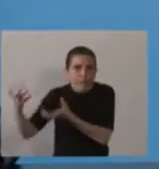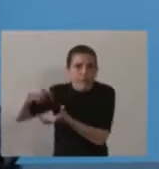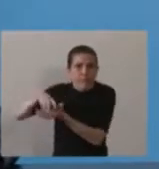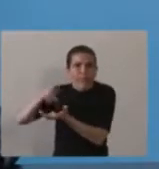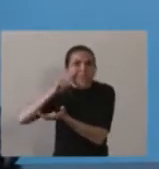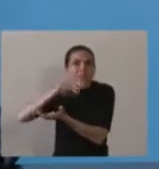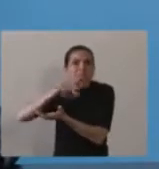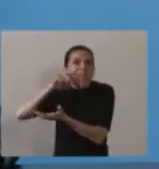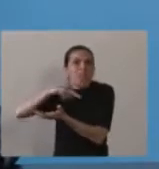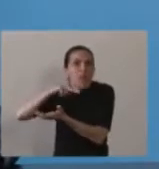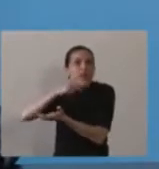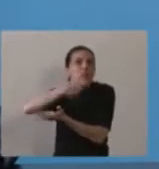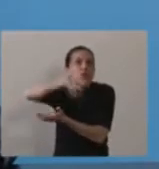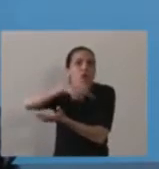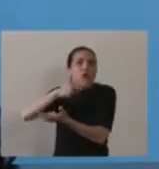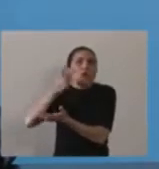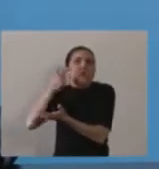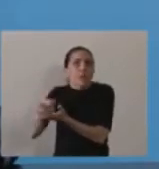lo que hace a su gerenciamiento,